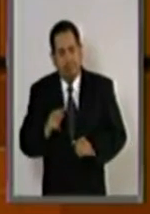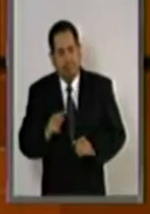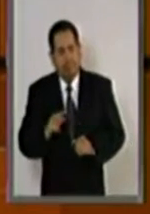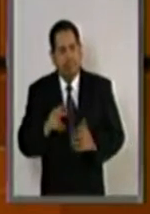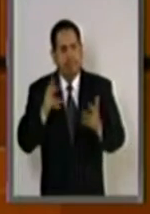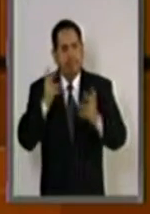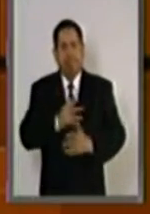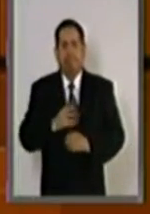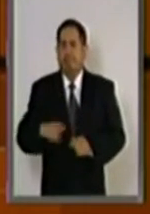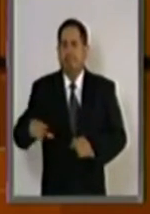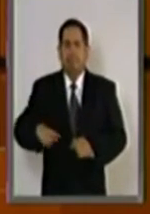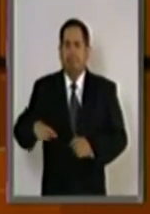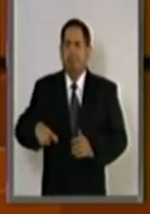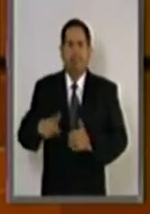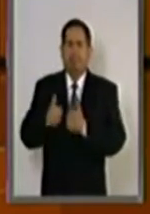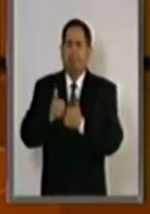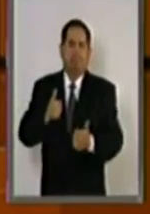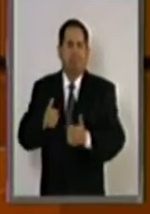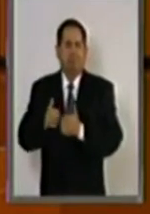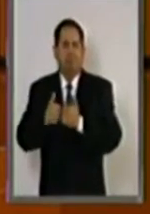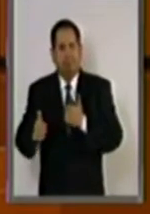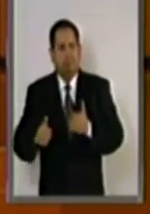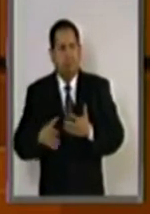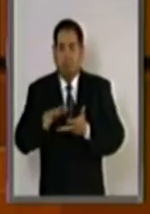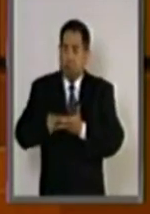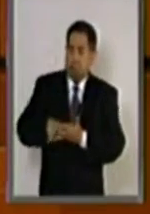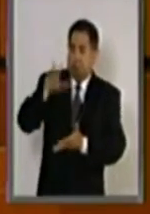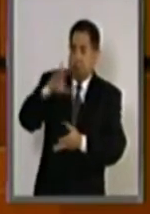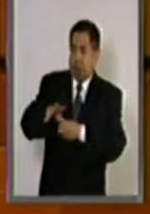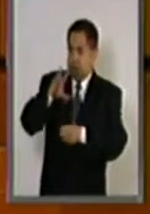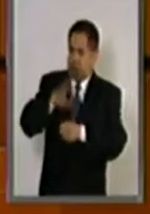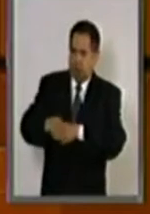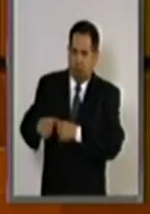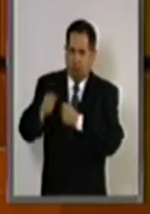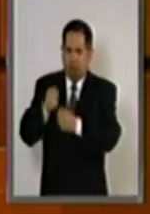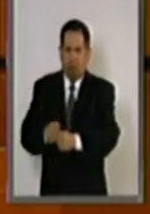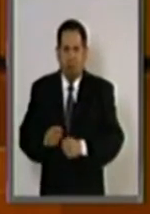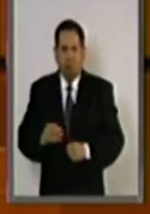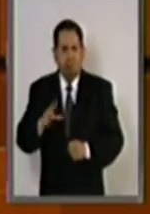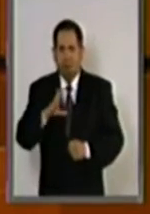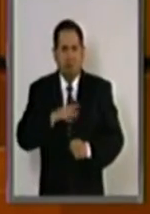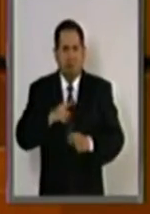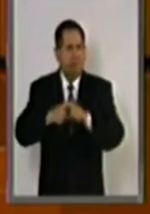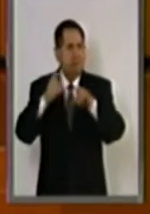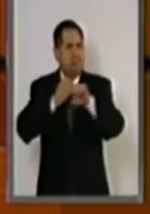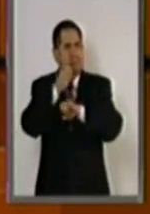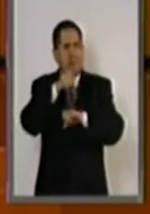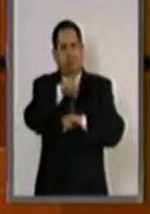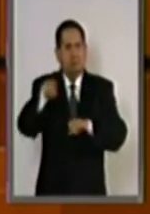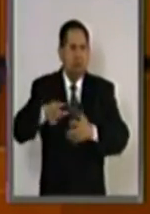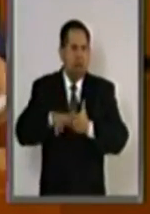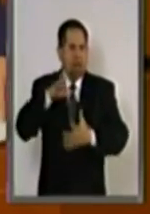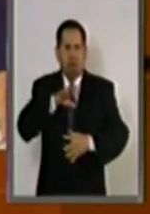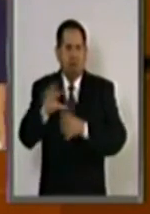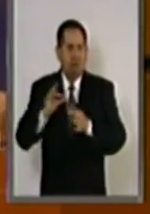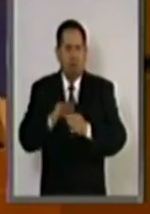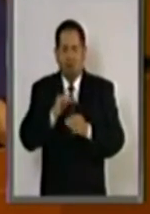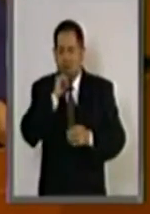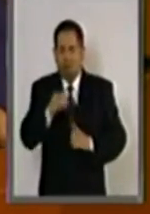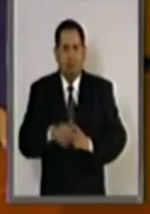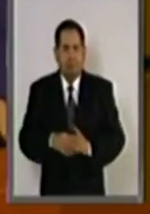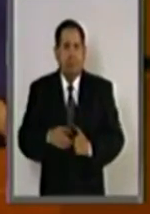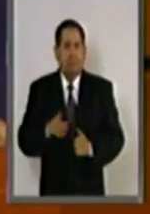gobiernos divididos e inexistencias de mayorías absolutas en las entidades federativas. Pero es la